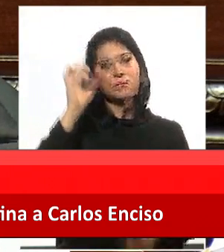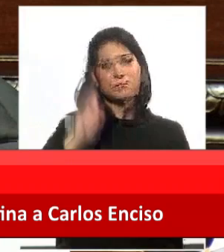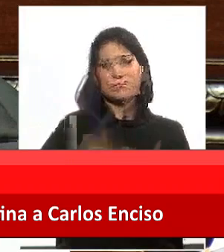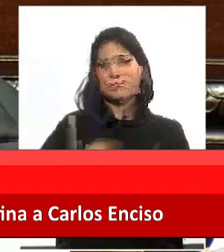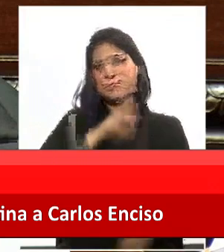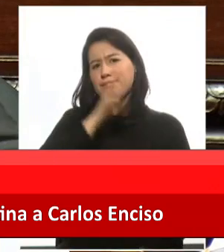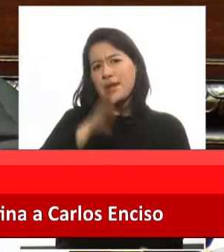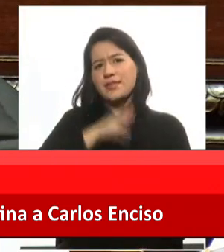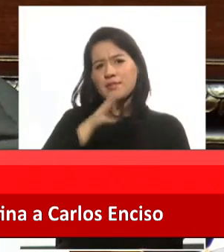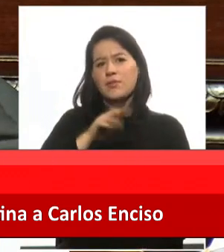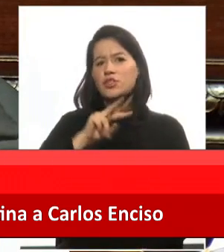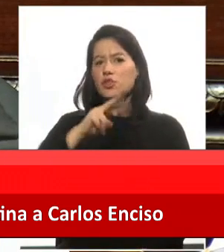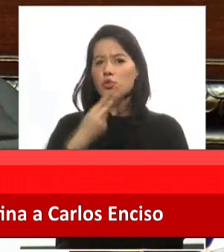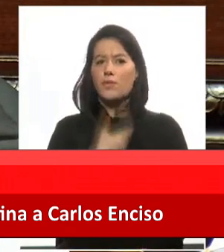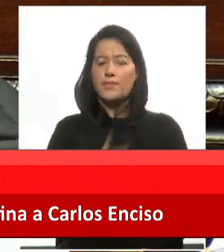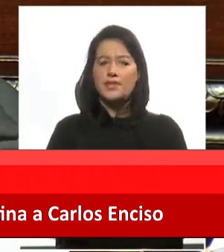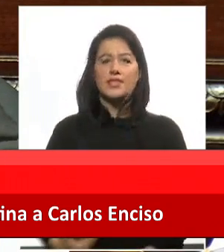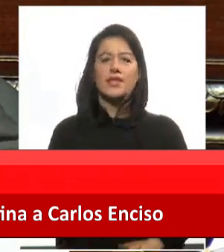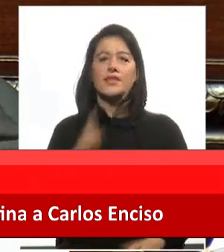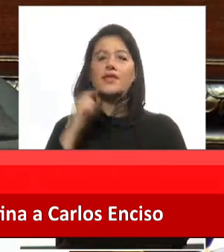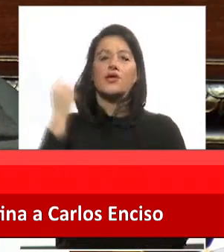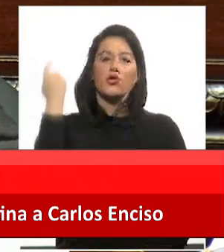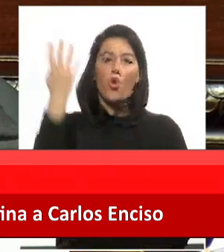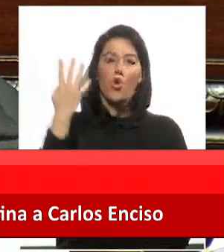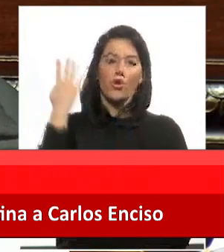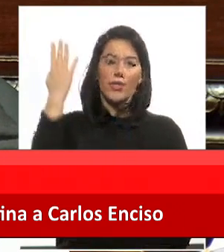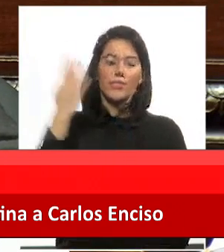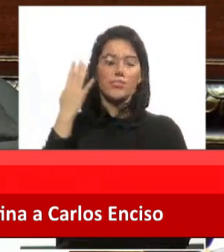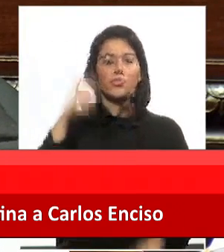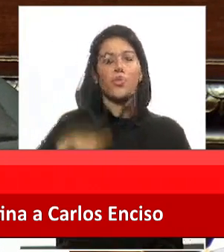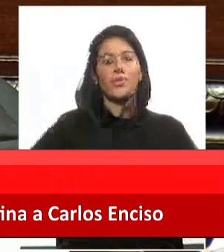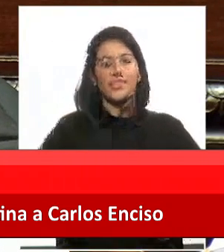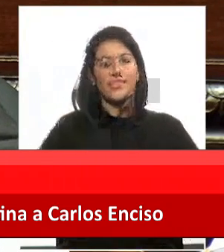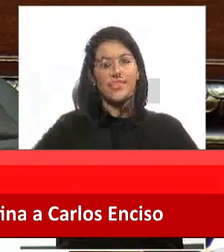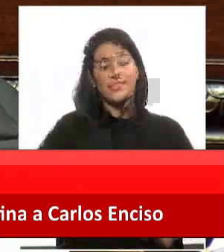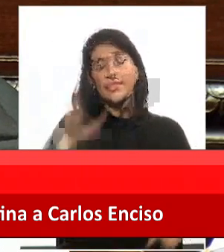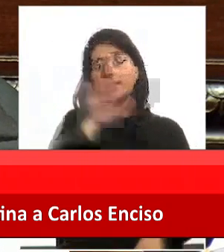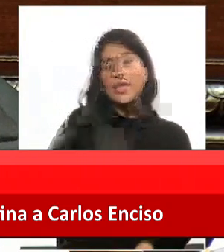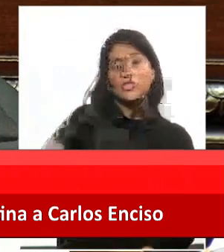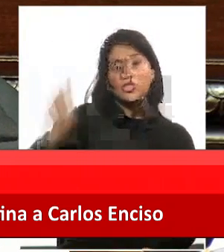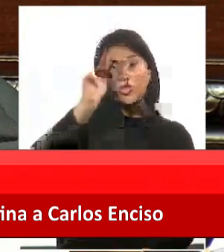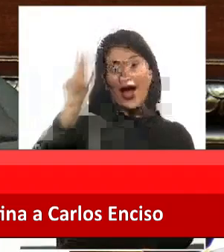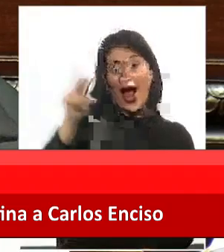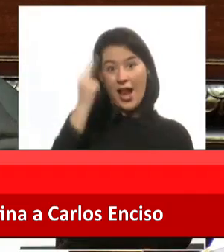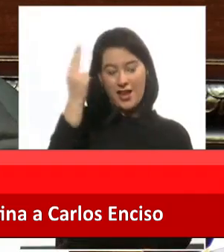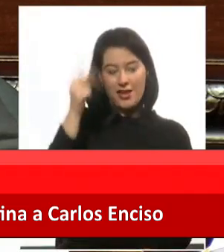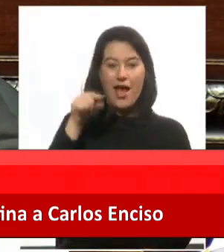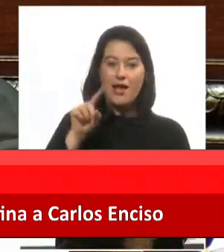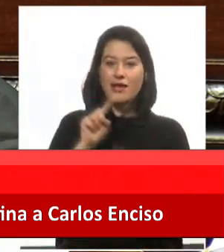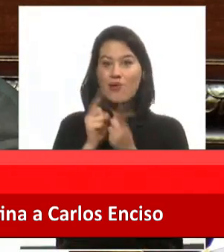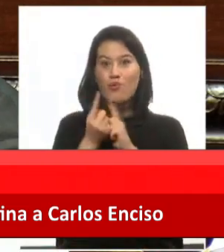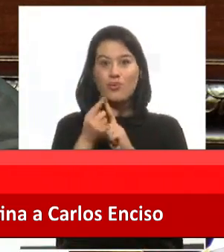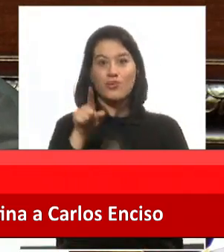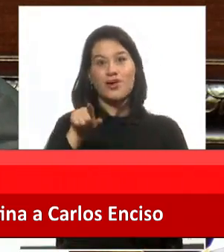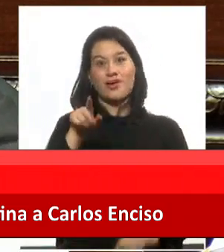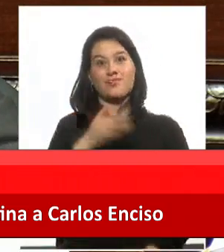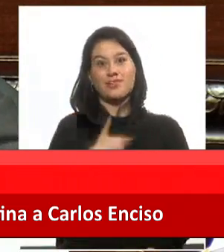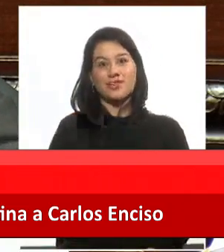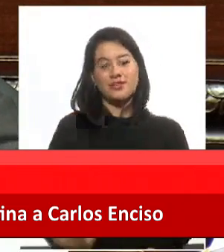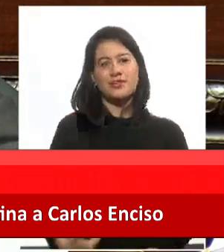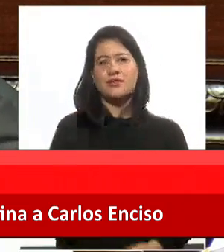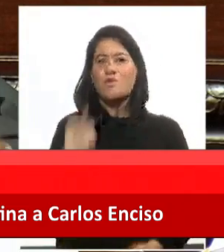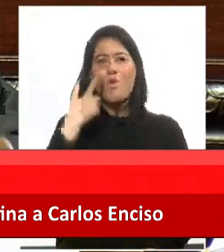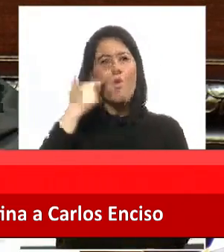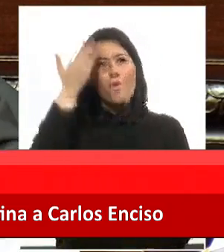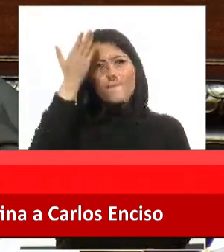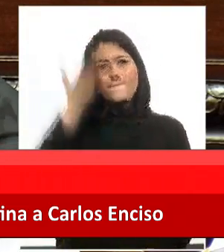fue vicepresidente del Congreso Nacional de Intendentes, un hombre que se